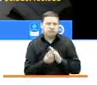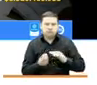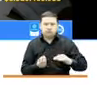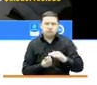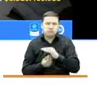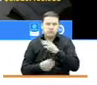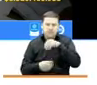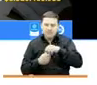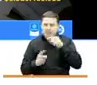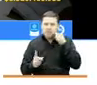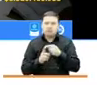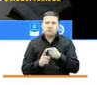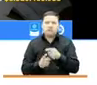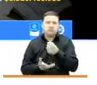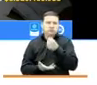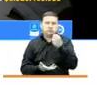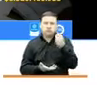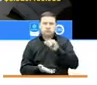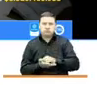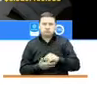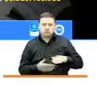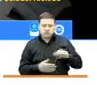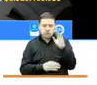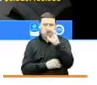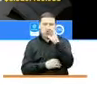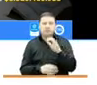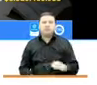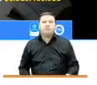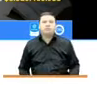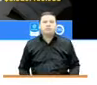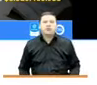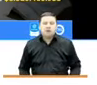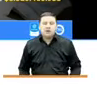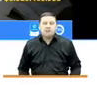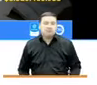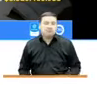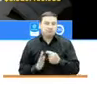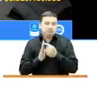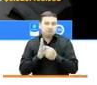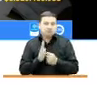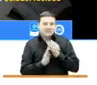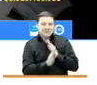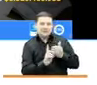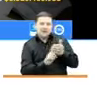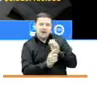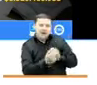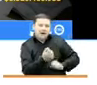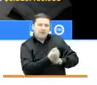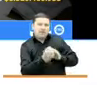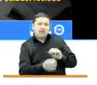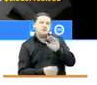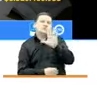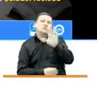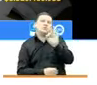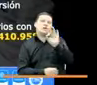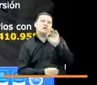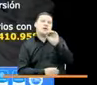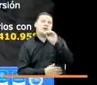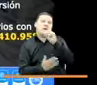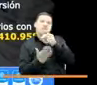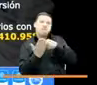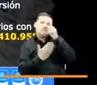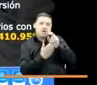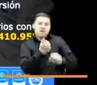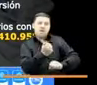en los confinamientos que sucedieron en el territorio colombiano. Y en el marco de la prevención apoyamos 53 proyectos de infraestructura